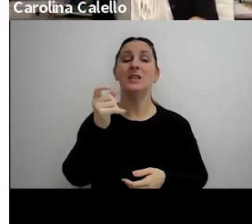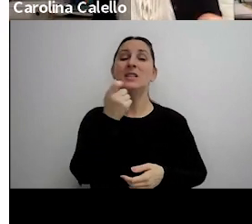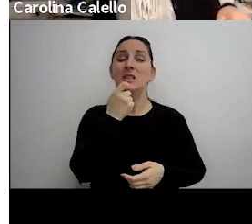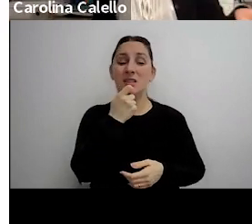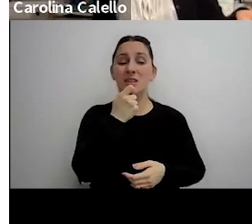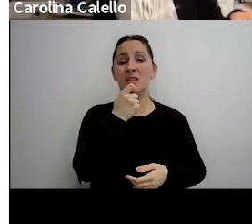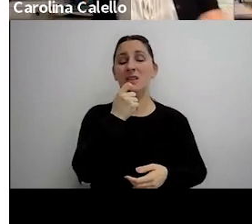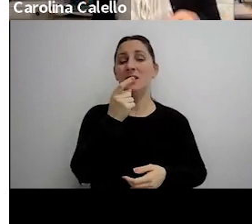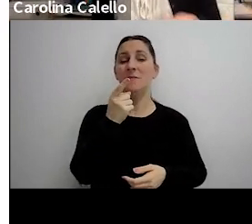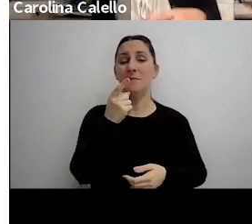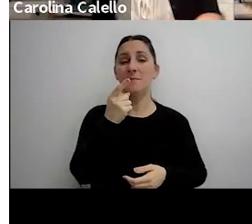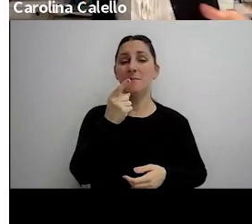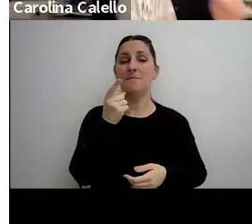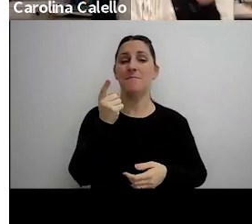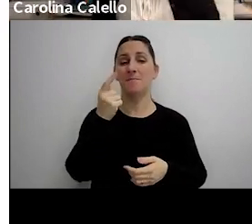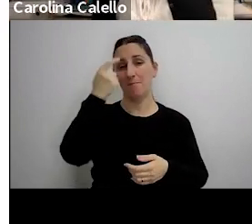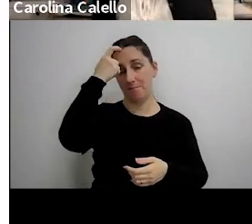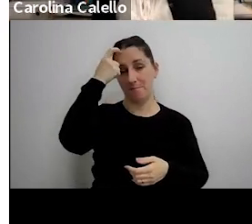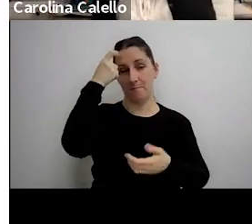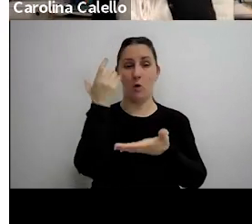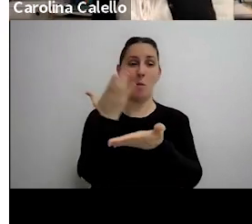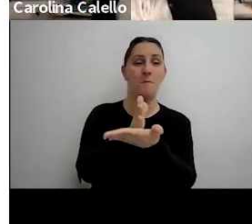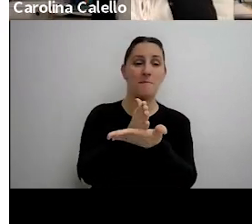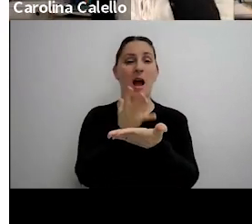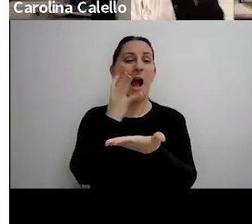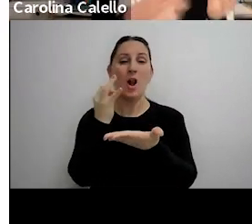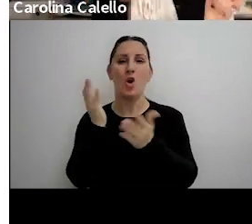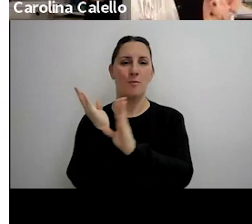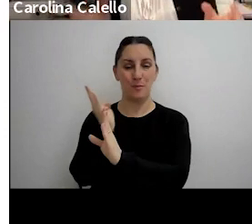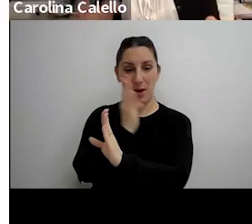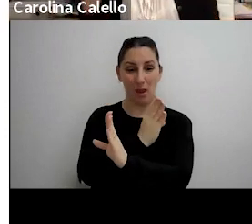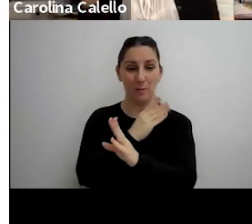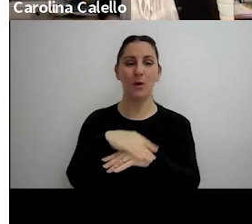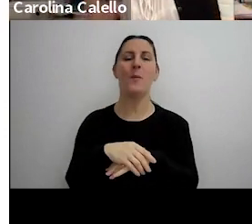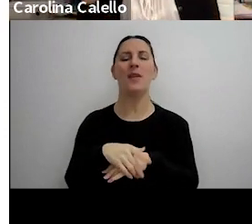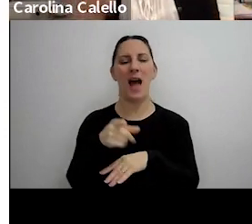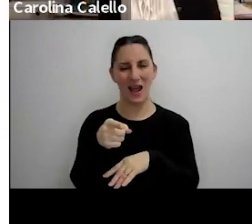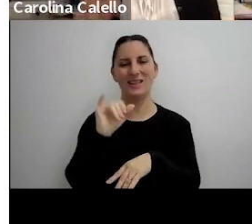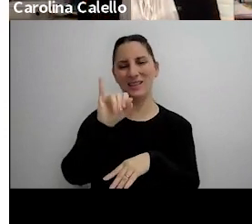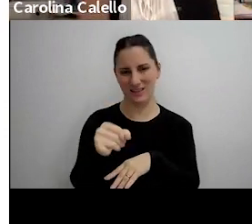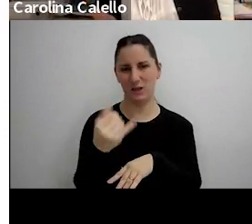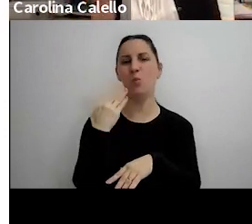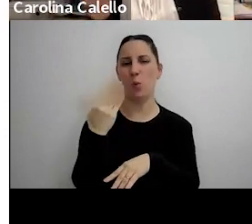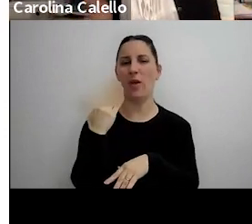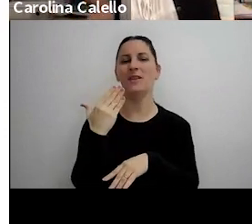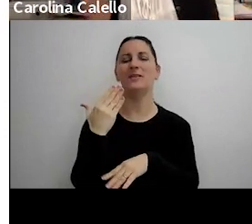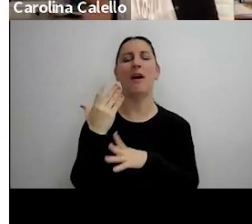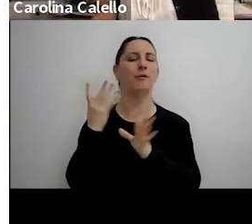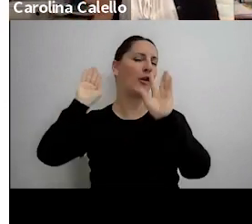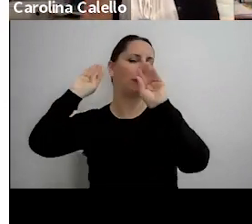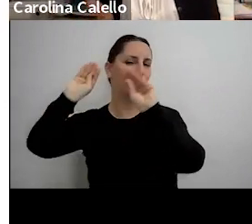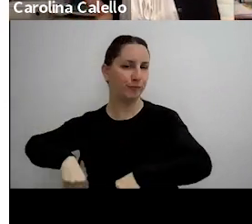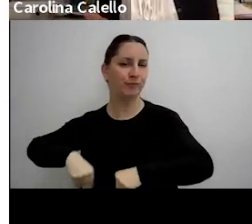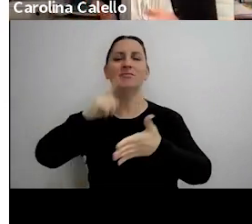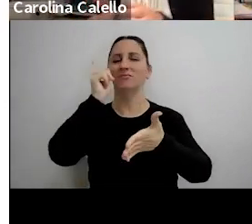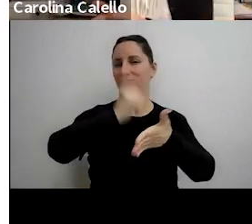es de los intermedios o es una diligencia previa entonces sí origina que se caiga o que se declare la